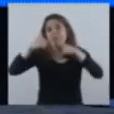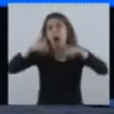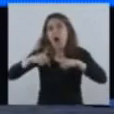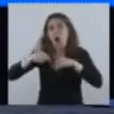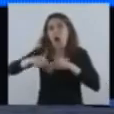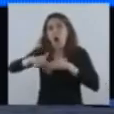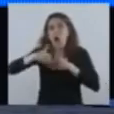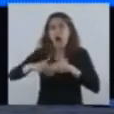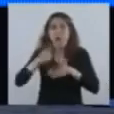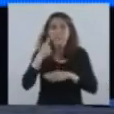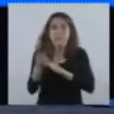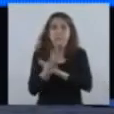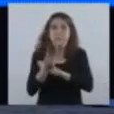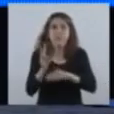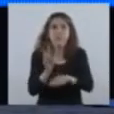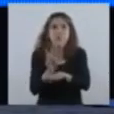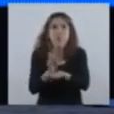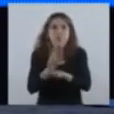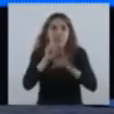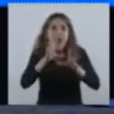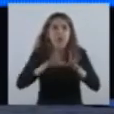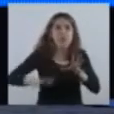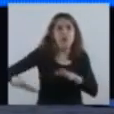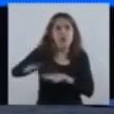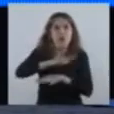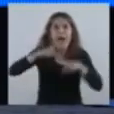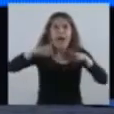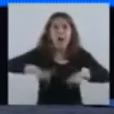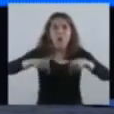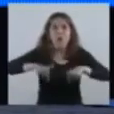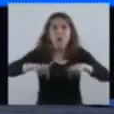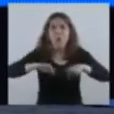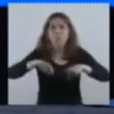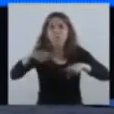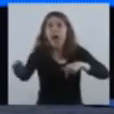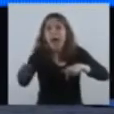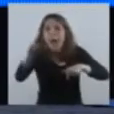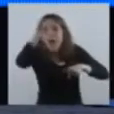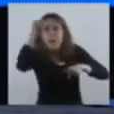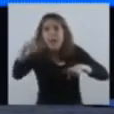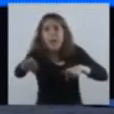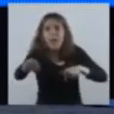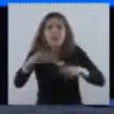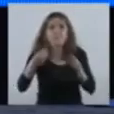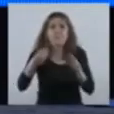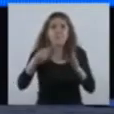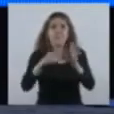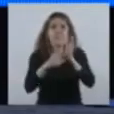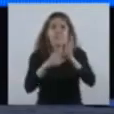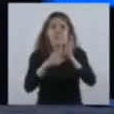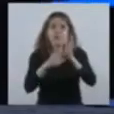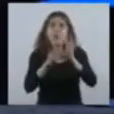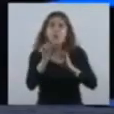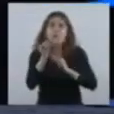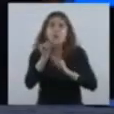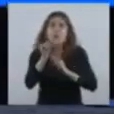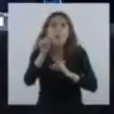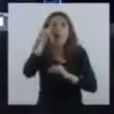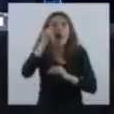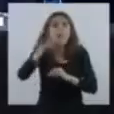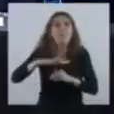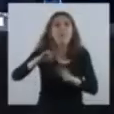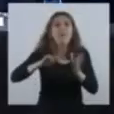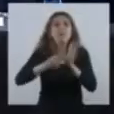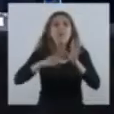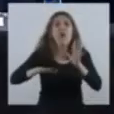Es muy importante que nos cuidemos hoy. Me detengo un instante en la ciudad de Mar del Plata. La ciudad